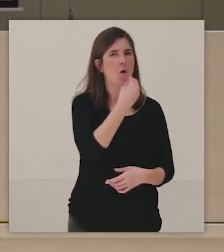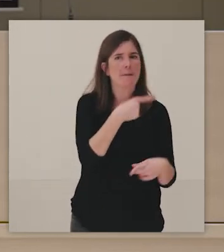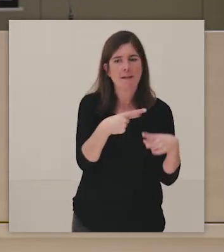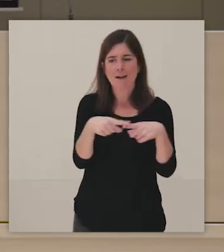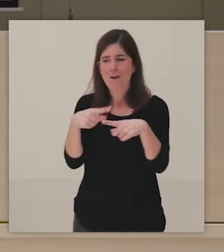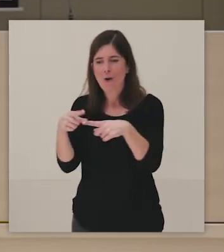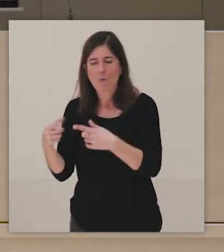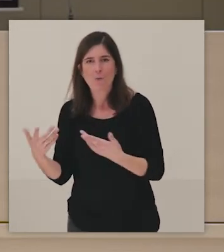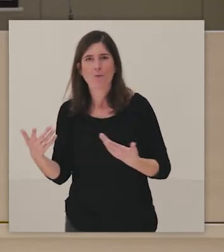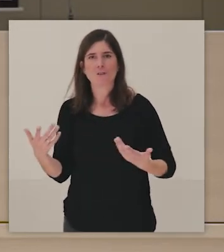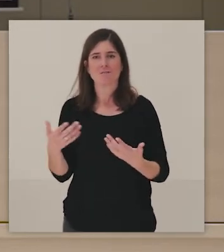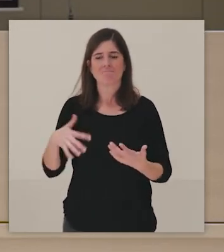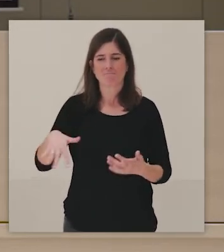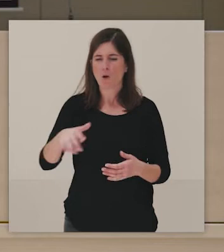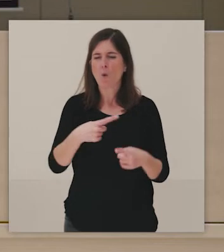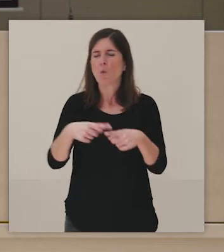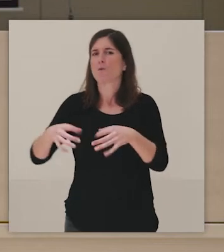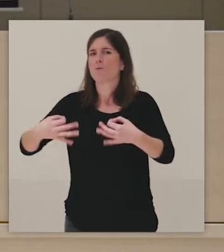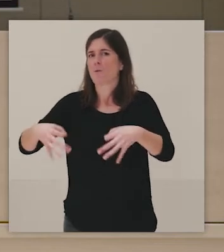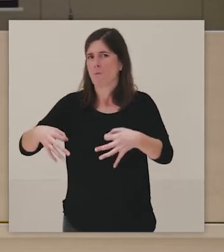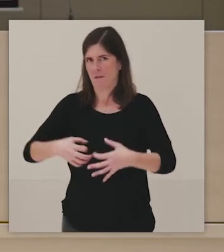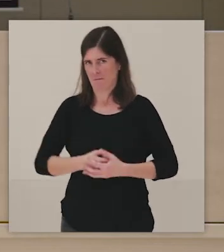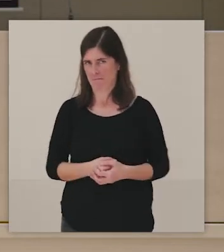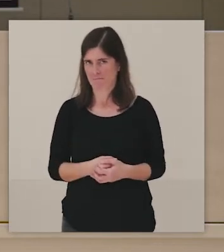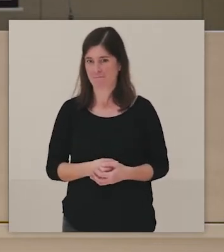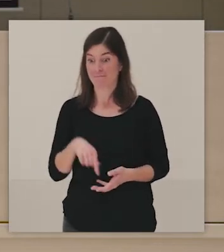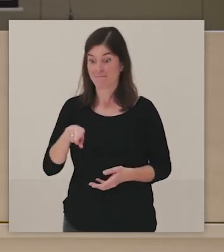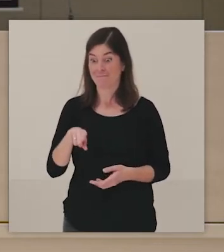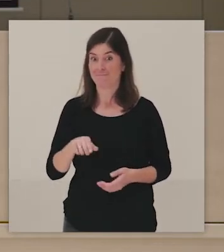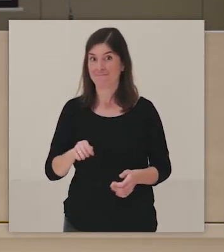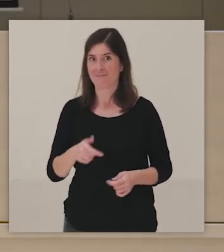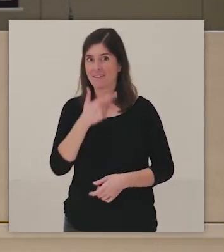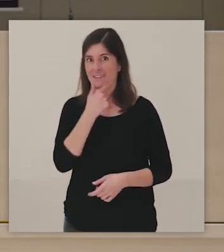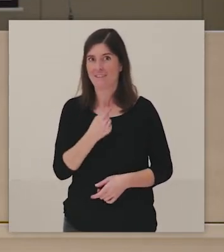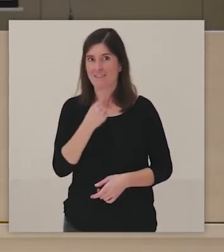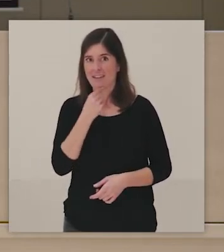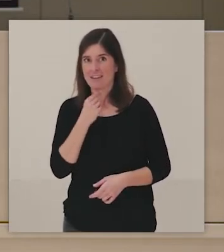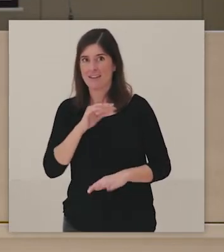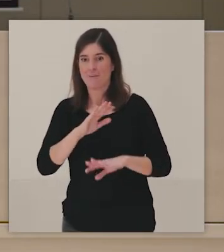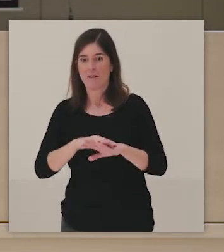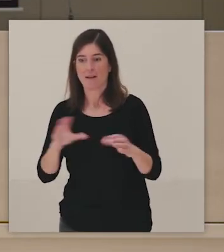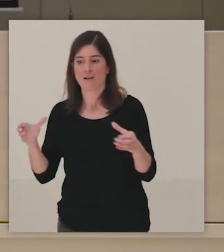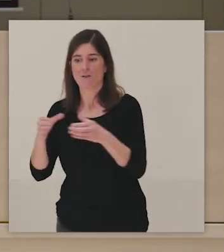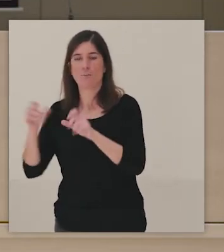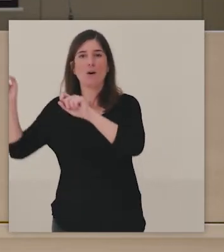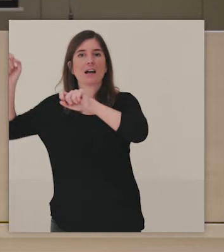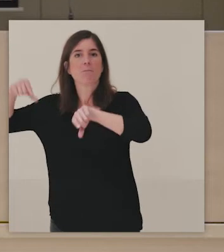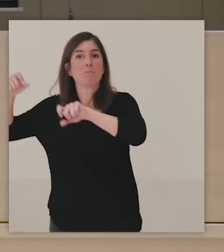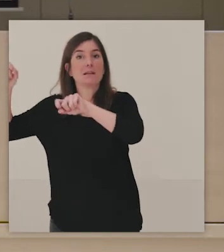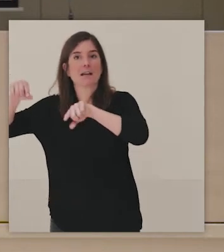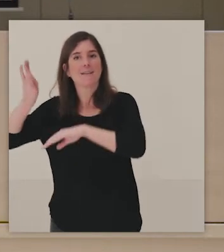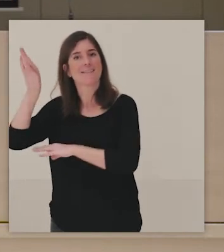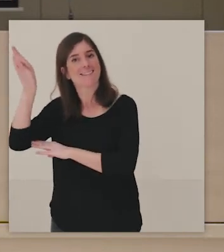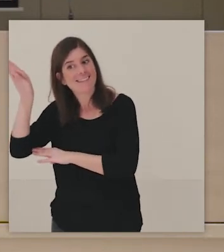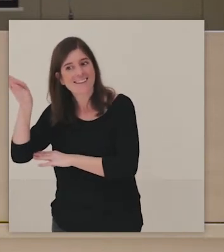utensilios, son lugares muy sencillos también para trabajar con un colectivo